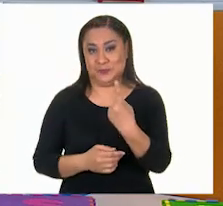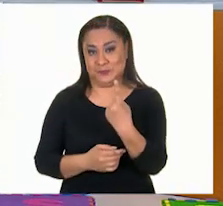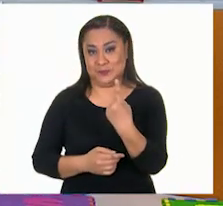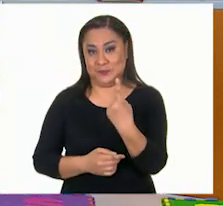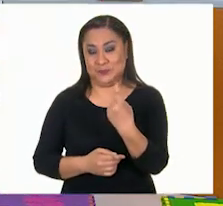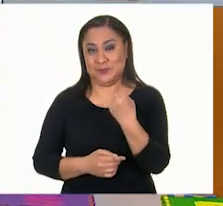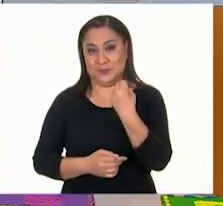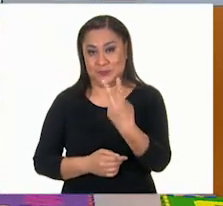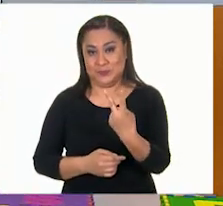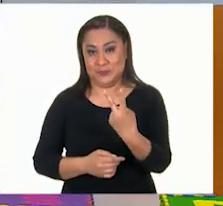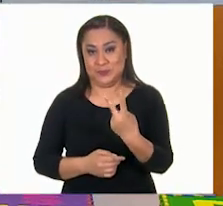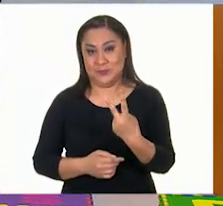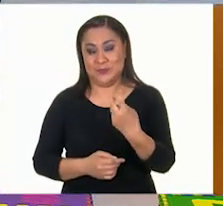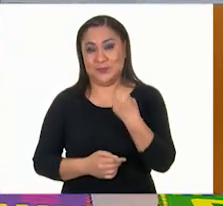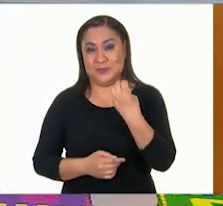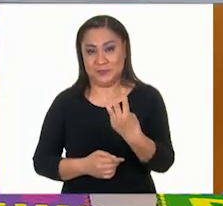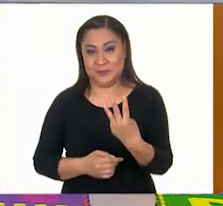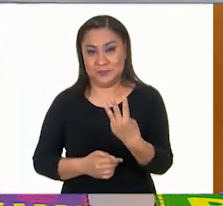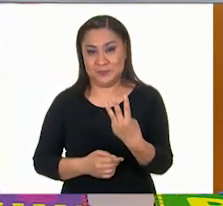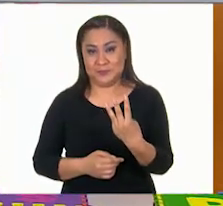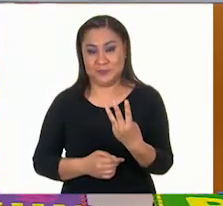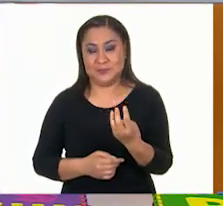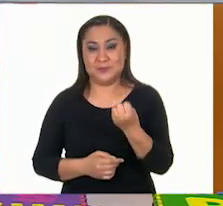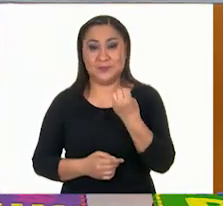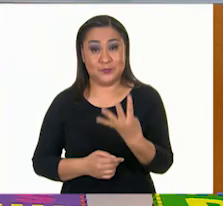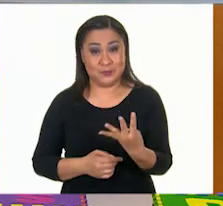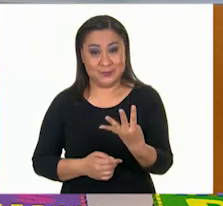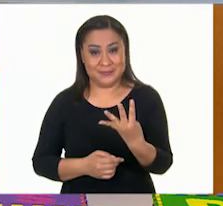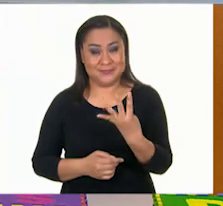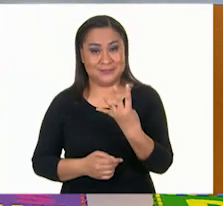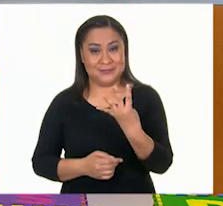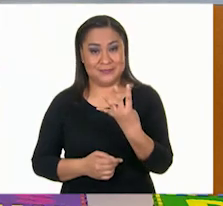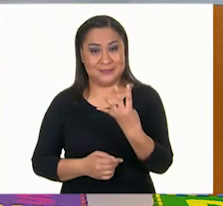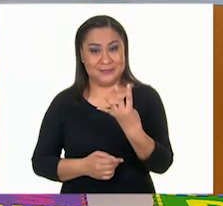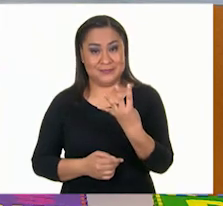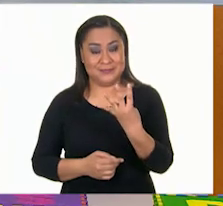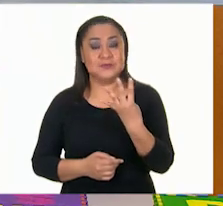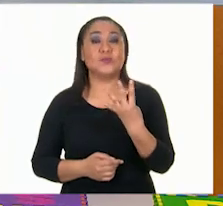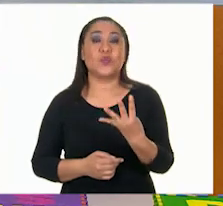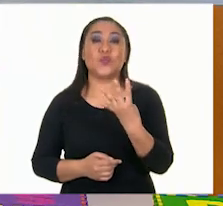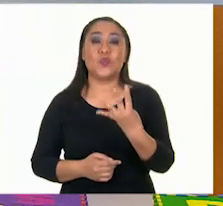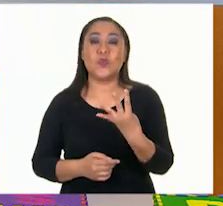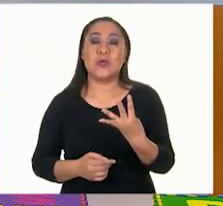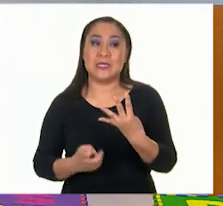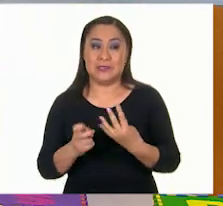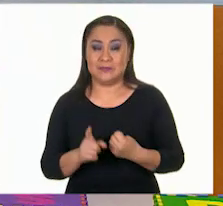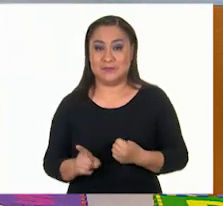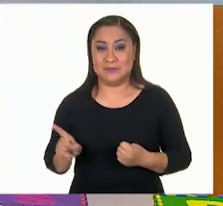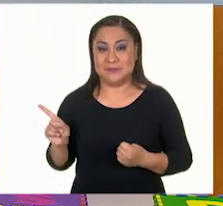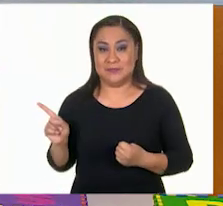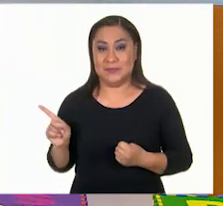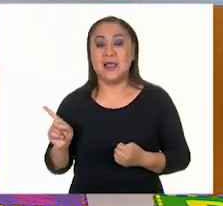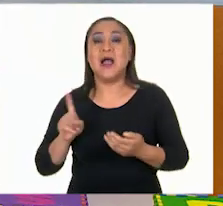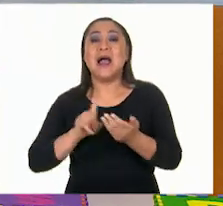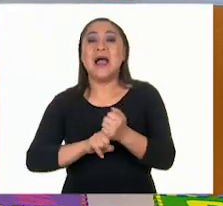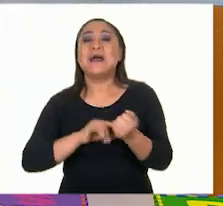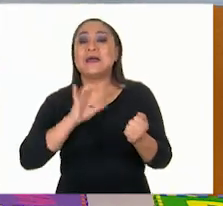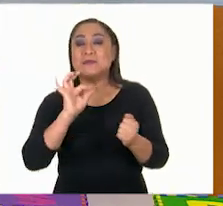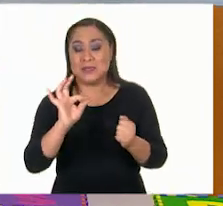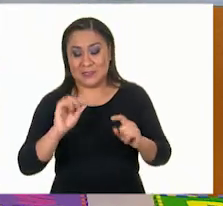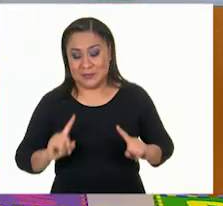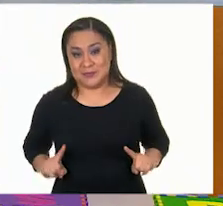dos, tres, cuatro aristas que son las que están en las caras